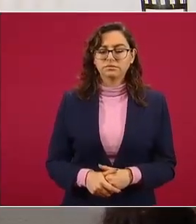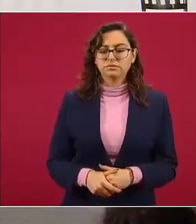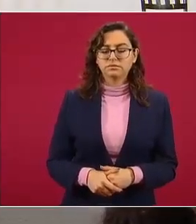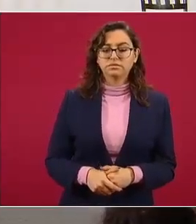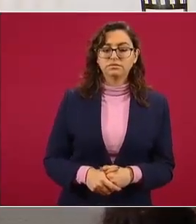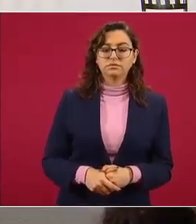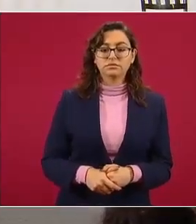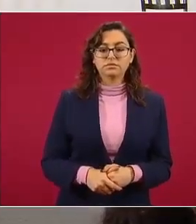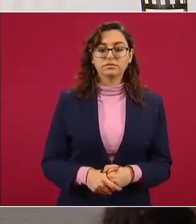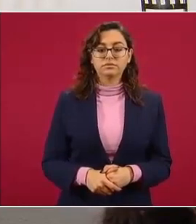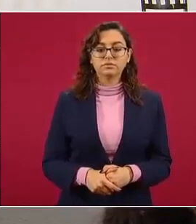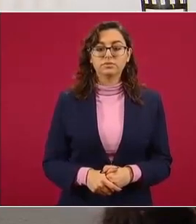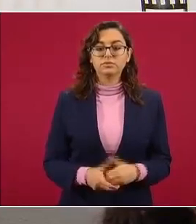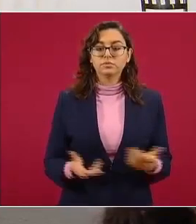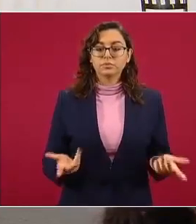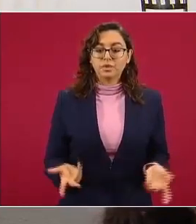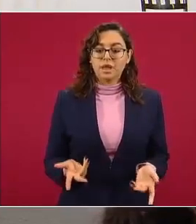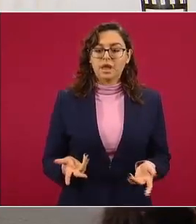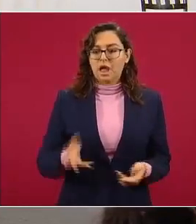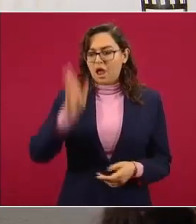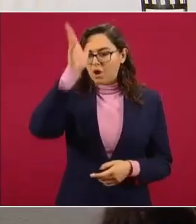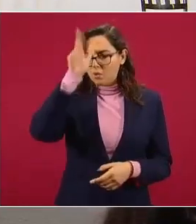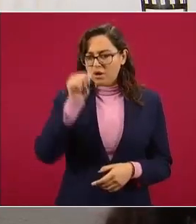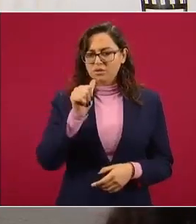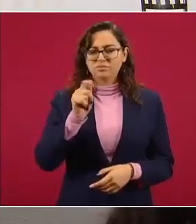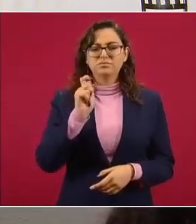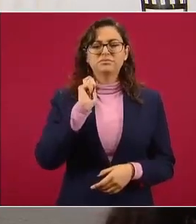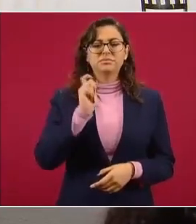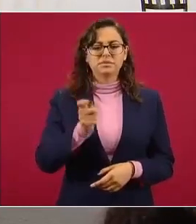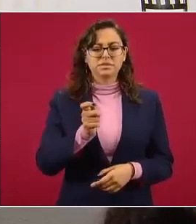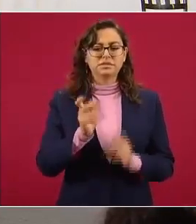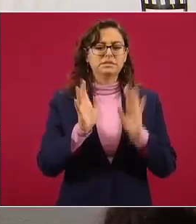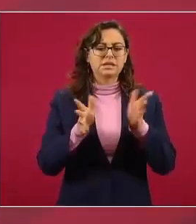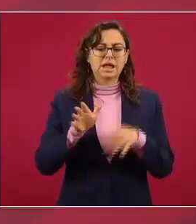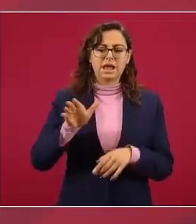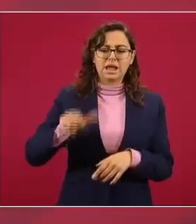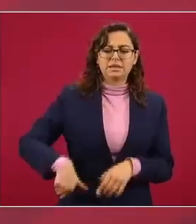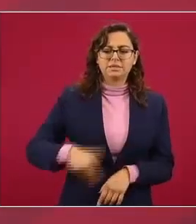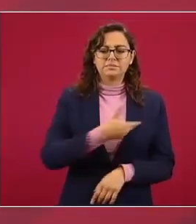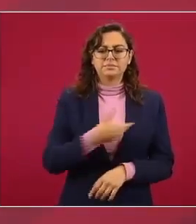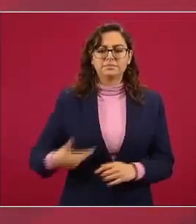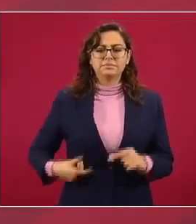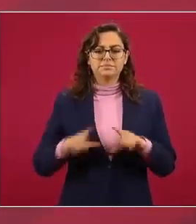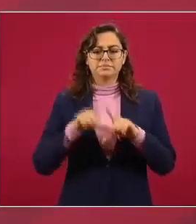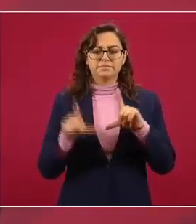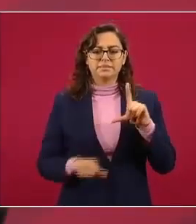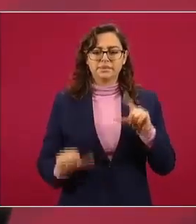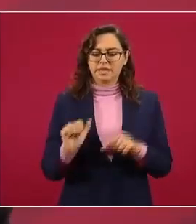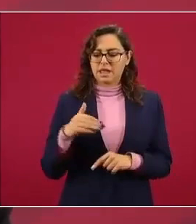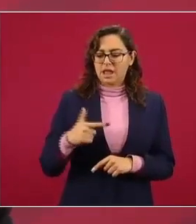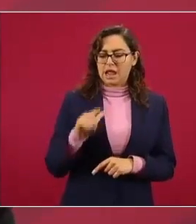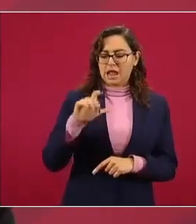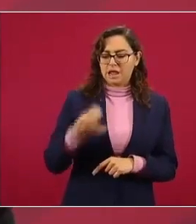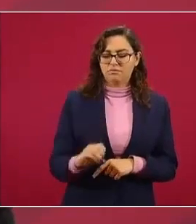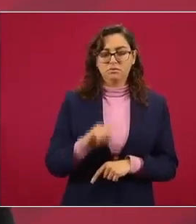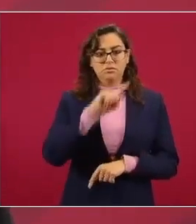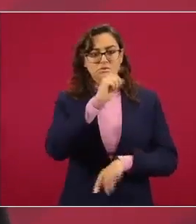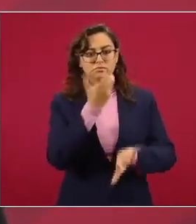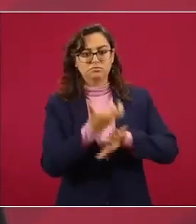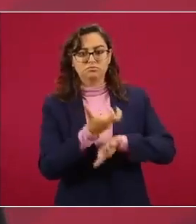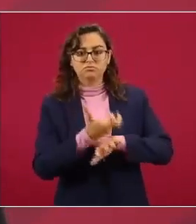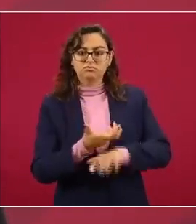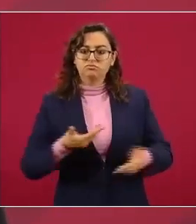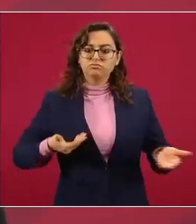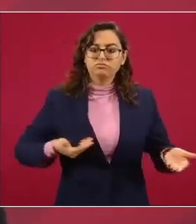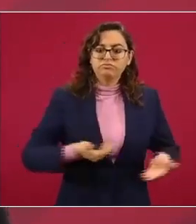como lo ha señalado el señor presidente de la República licenciado Andrés Manuel López Obrador la cooperación con los Estados Unidos se fundamenta y